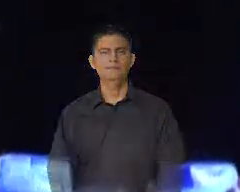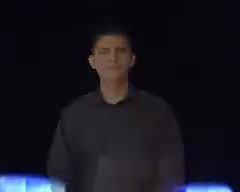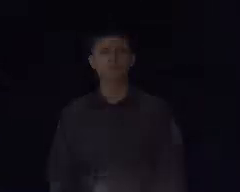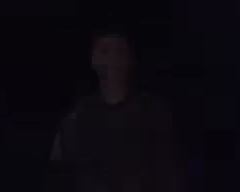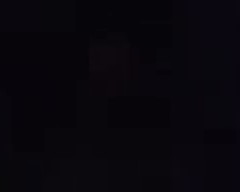avoid atacar discapacidad Gracias.